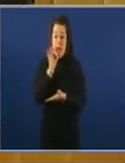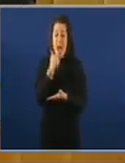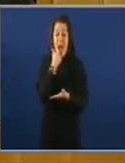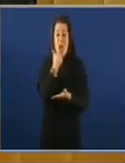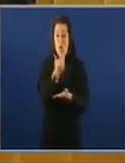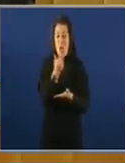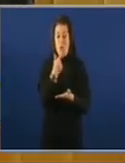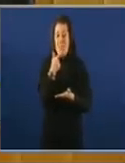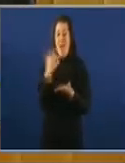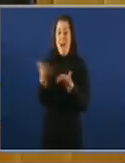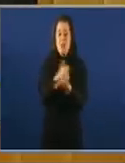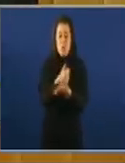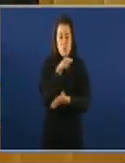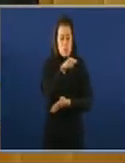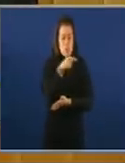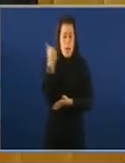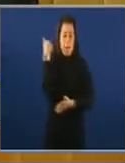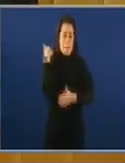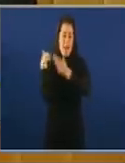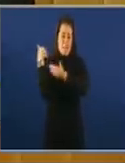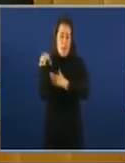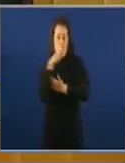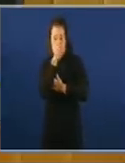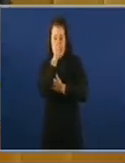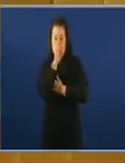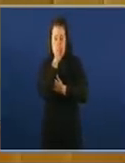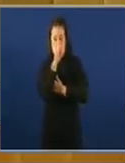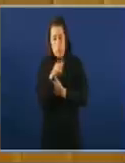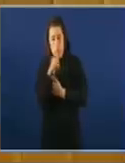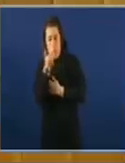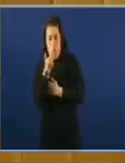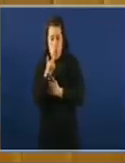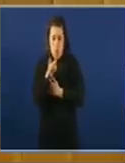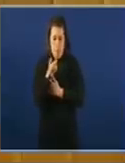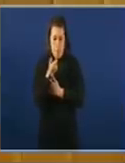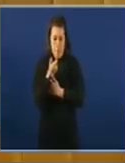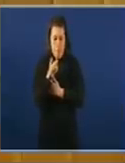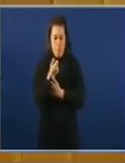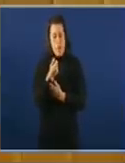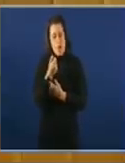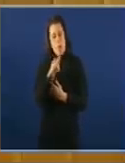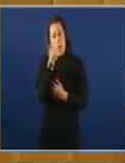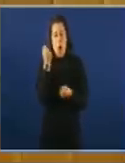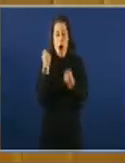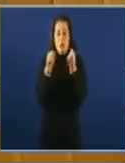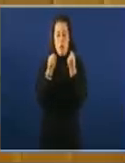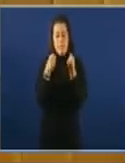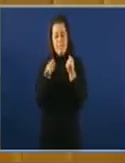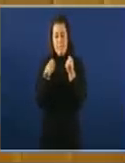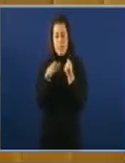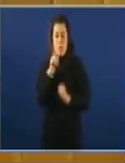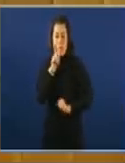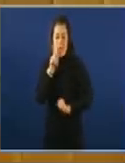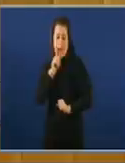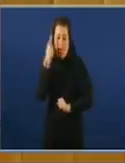tuvo un pasado que ocultou e que o tuvo escondido. Actuou de maneira indigna sabendo o que tiña de